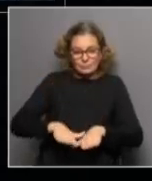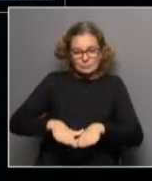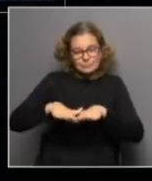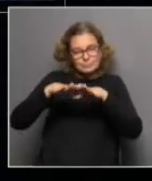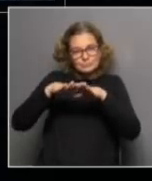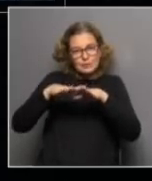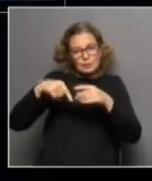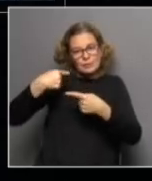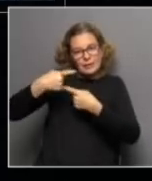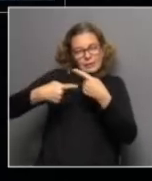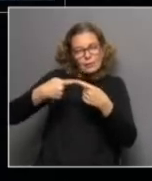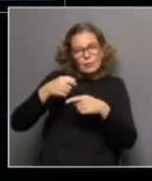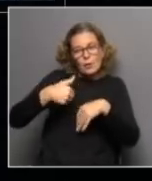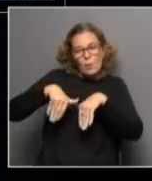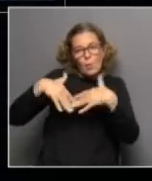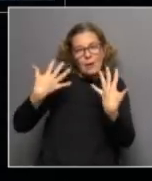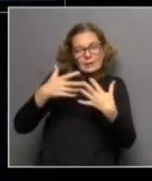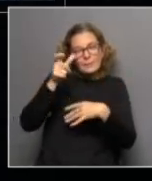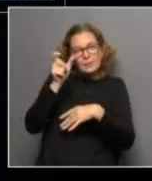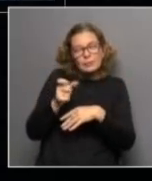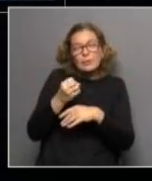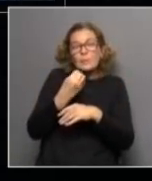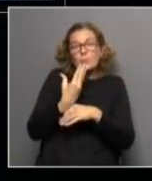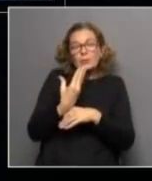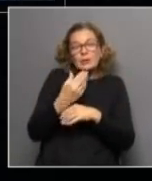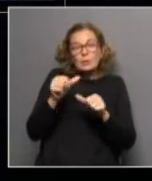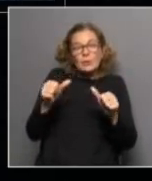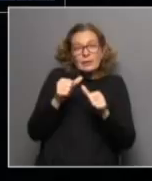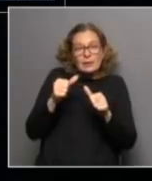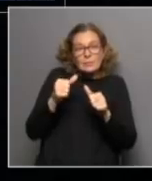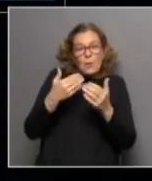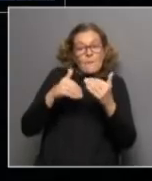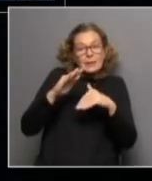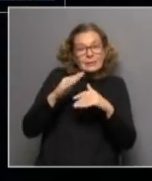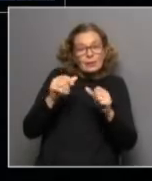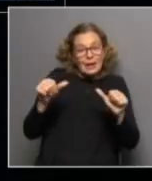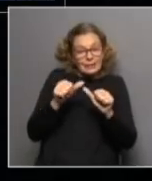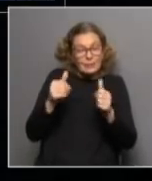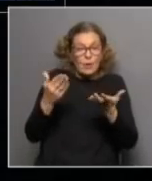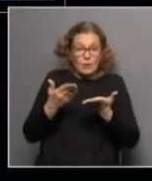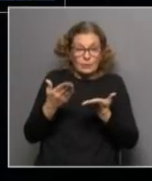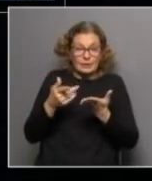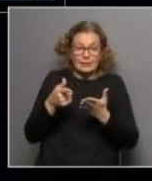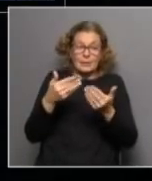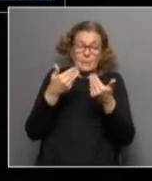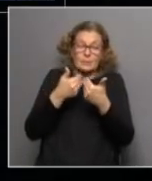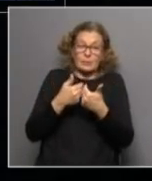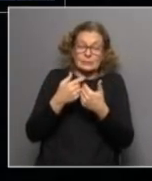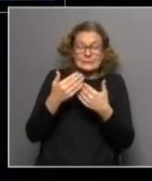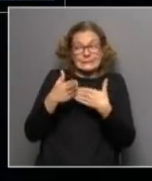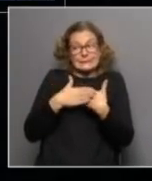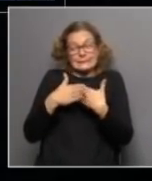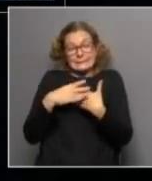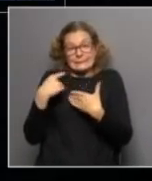el desarrollo de cualquier persona. Y la pregunta es, ¿por qué no hacemos más de lo que estamos haciendo? Esa pregunta va a rondar